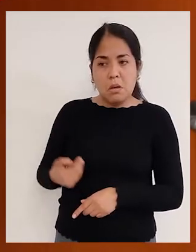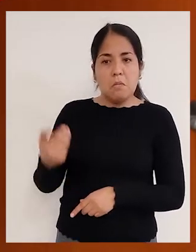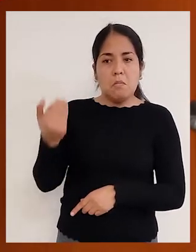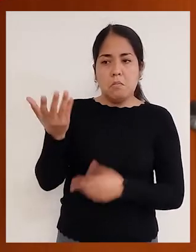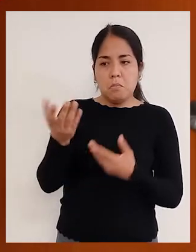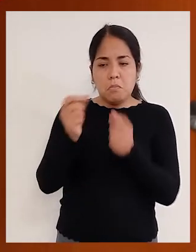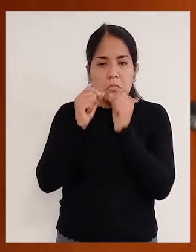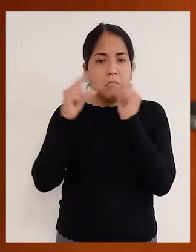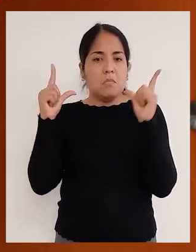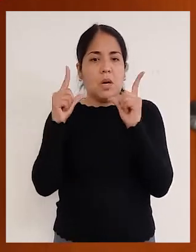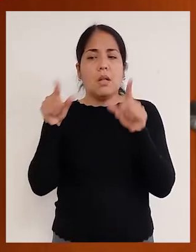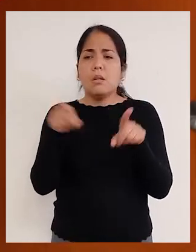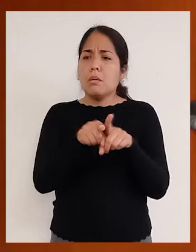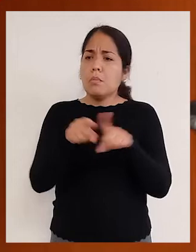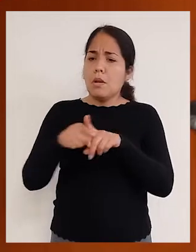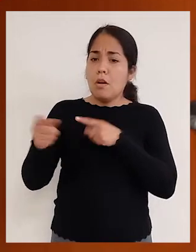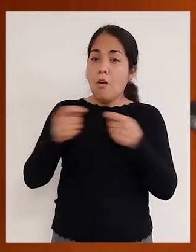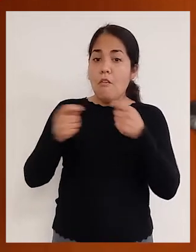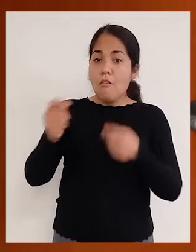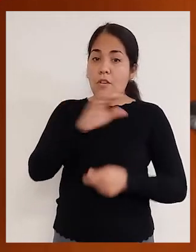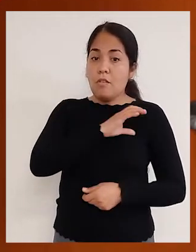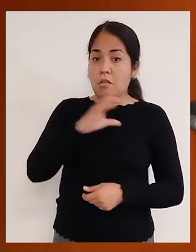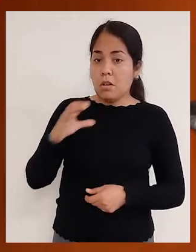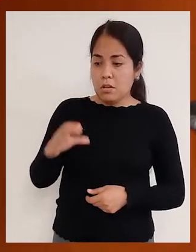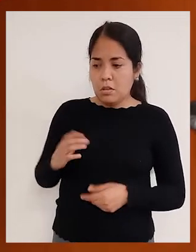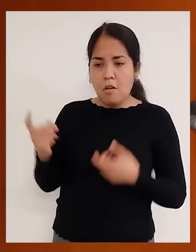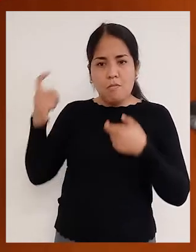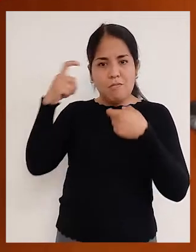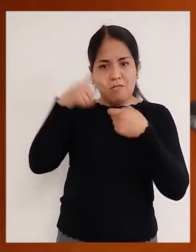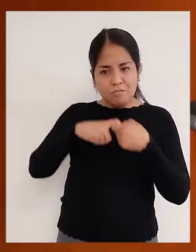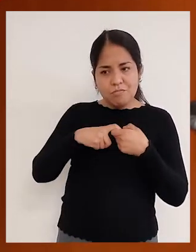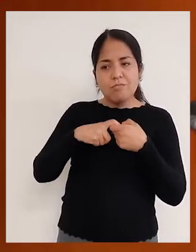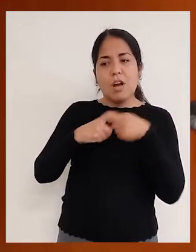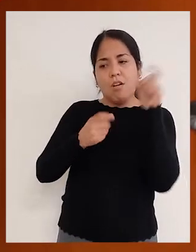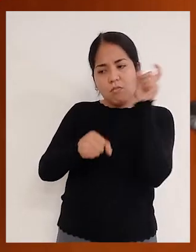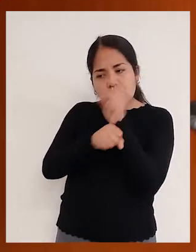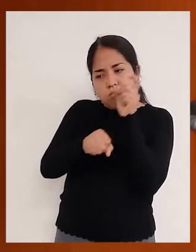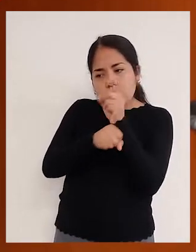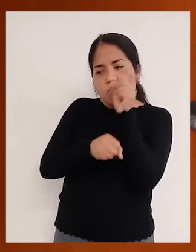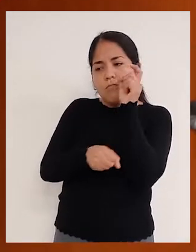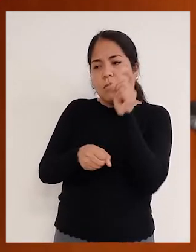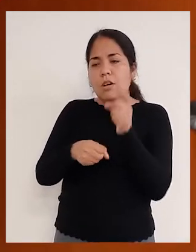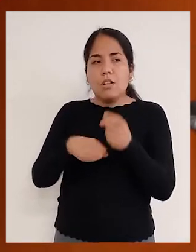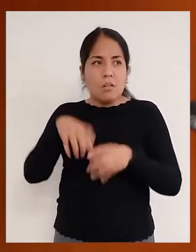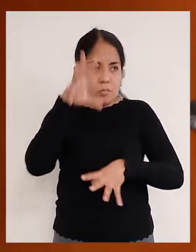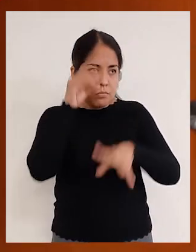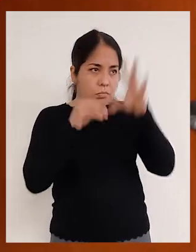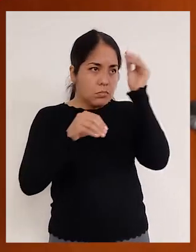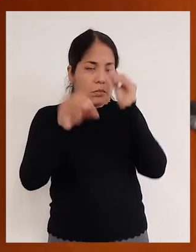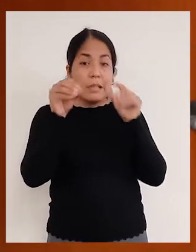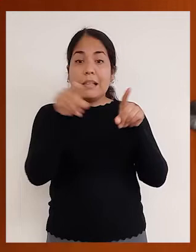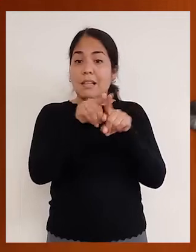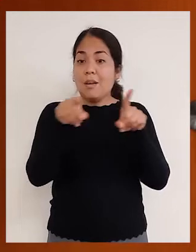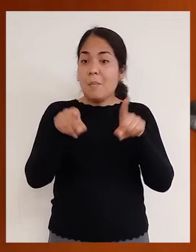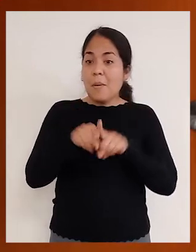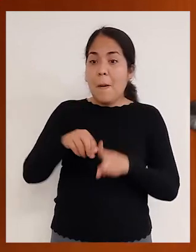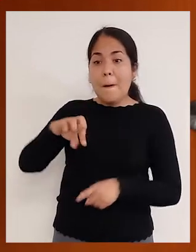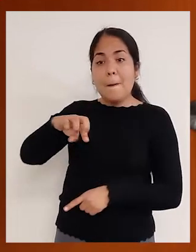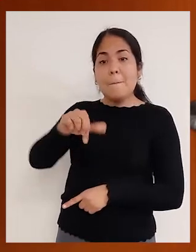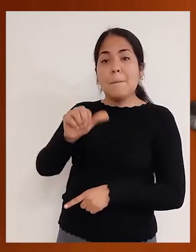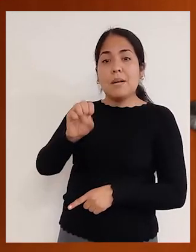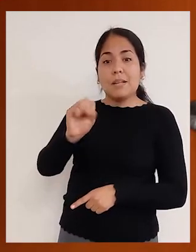tenemos con el gobierno regional del Callao, que ya está recibiendo el curso, y tenemos también conversaciones con el gobierno regional de Pascua.